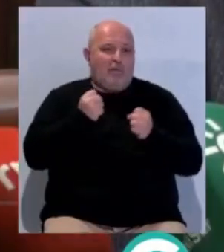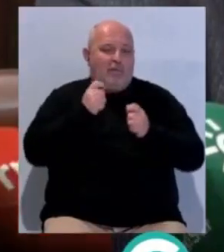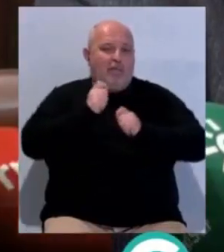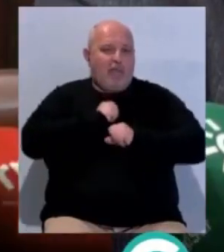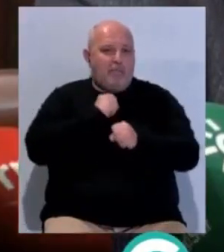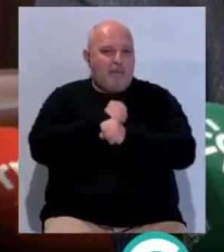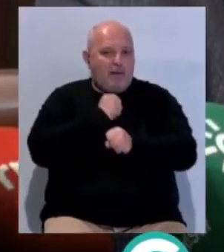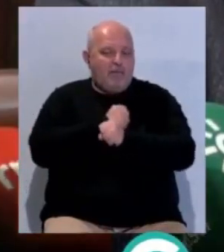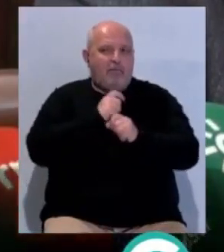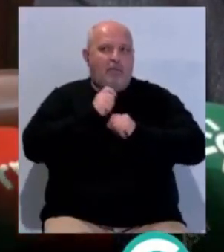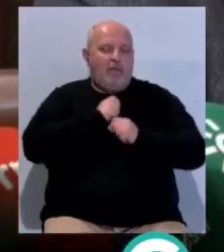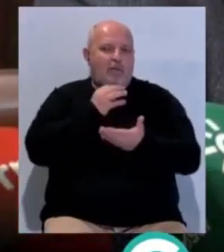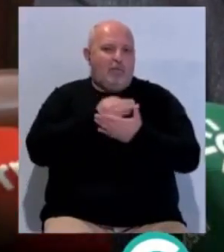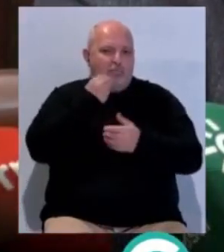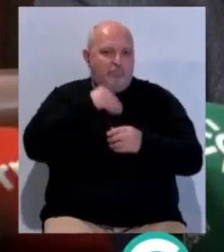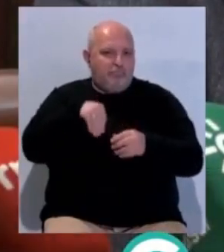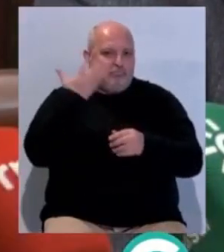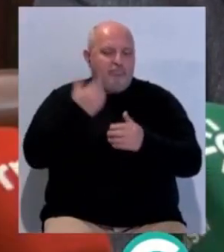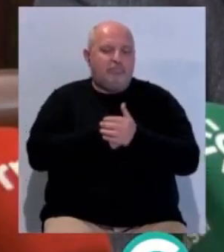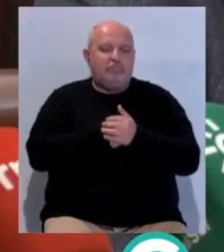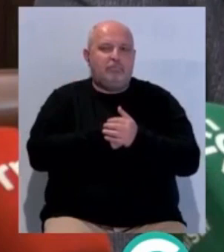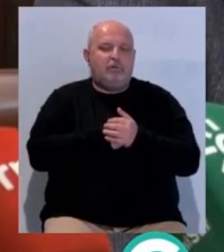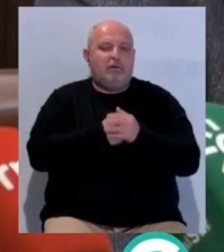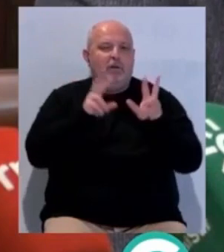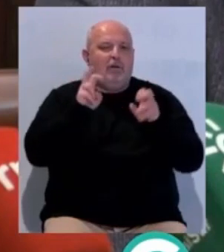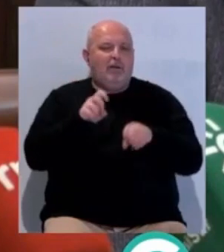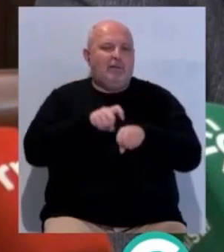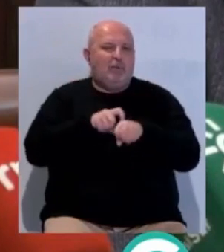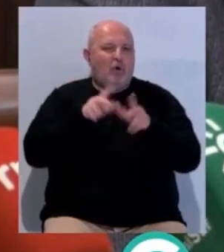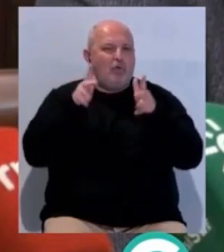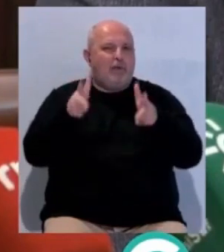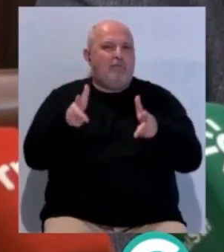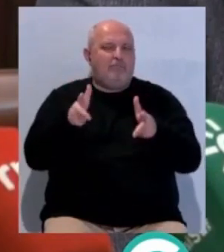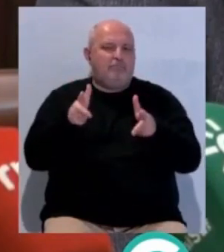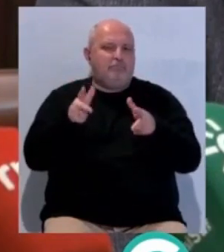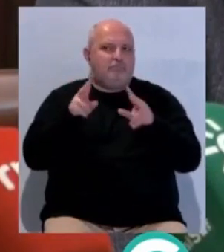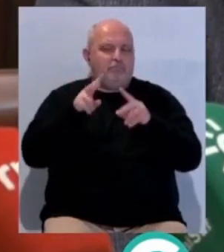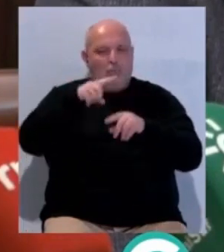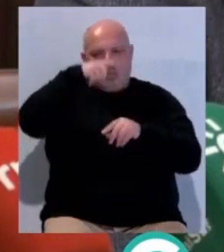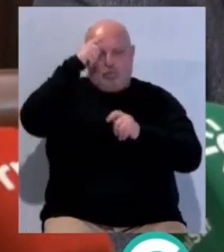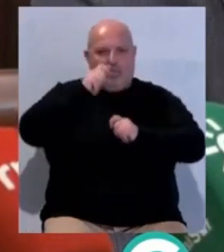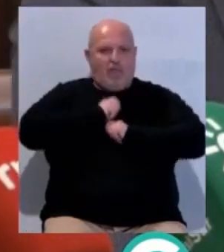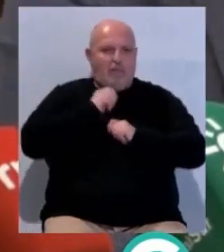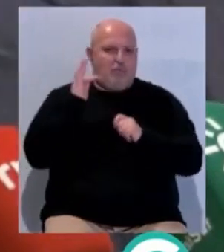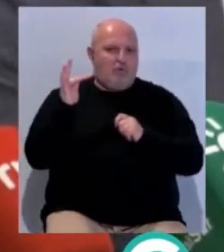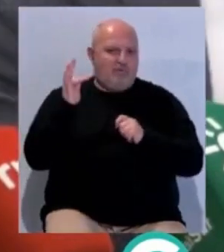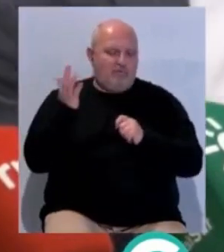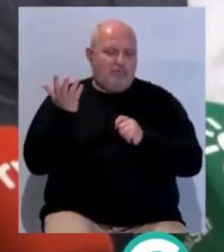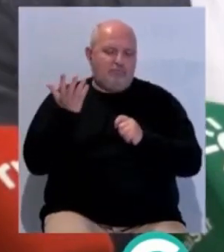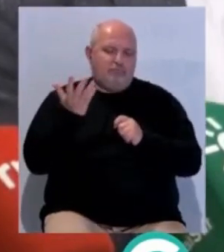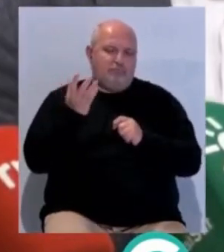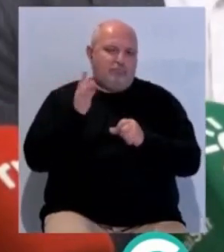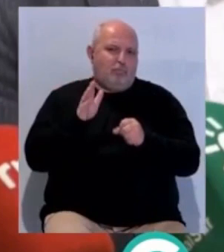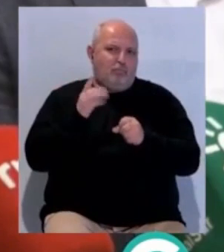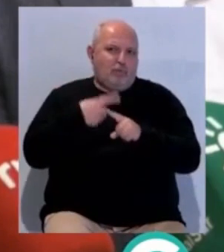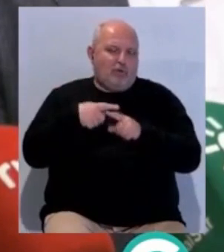genera empleo, le viene bien a la ciudad. Yo creo que ese tipo de hotel aporta una visión cultural de la ciudad. Yo creo que da sustento a